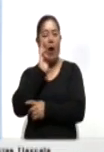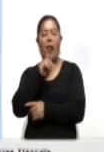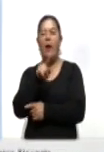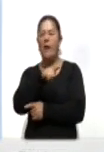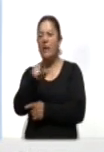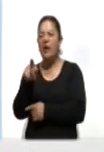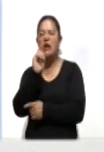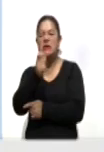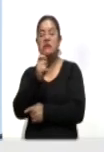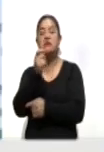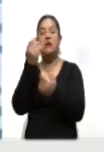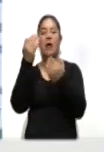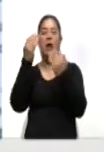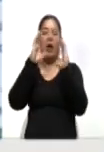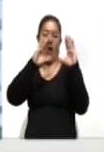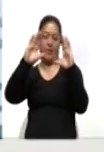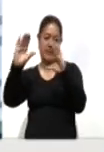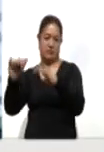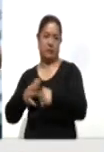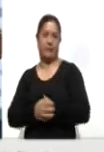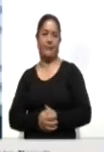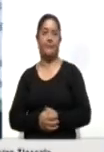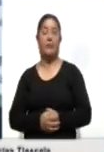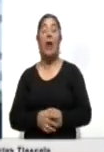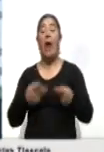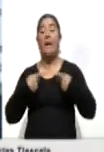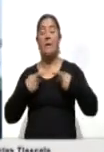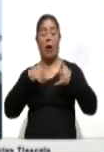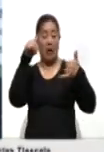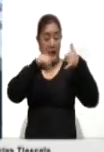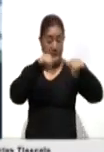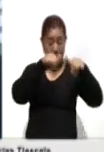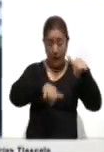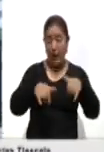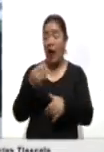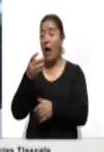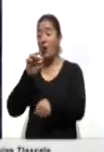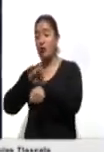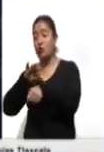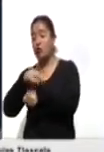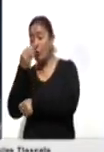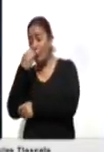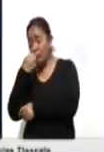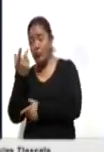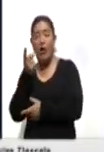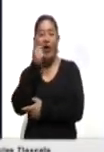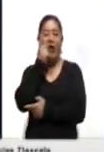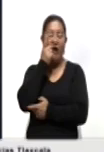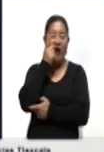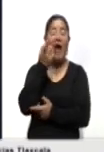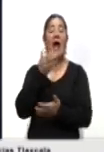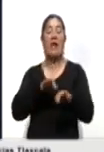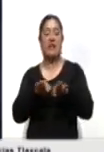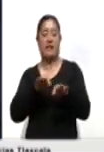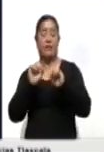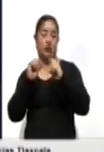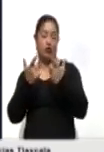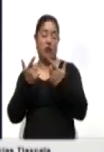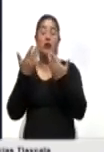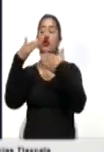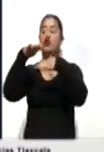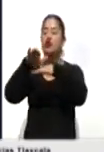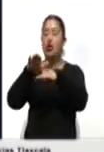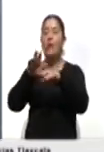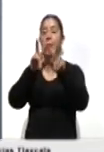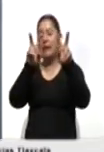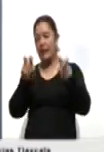La Secretaría de Salud capacitó a personal químico de nutrición, odontología y de trabajo social sobre códigos de bioseguridad